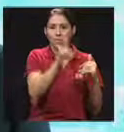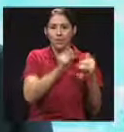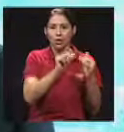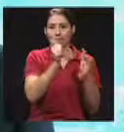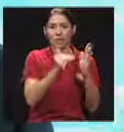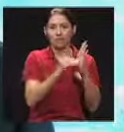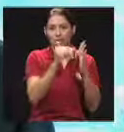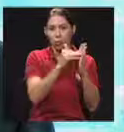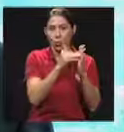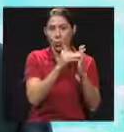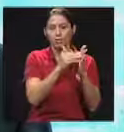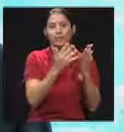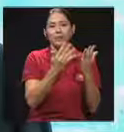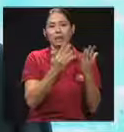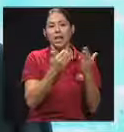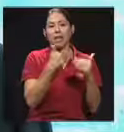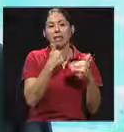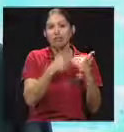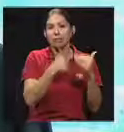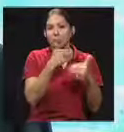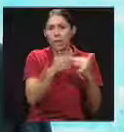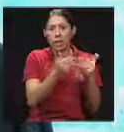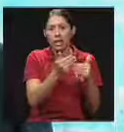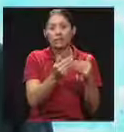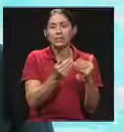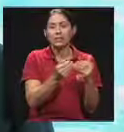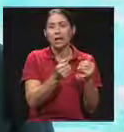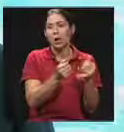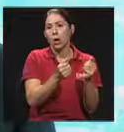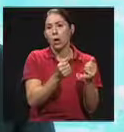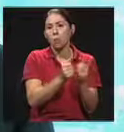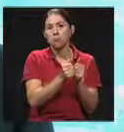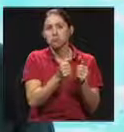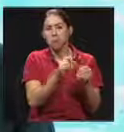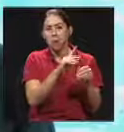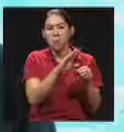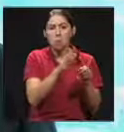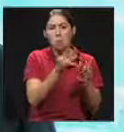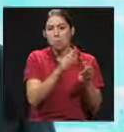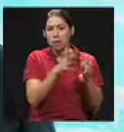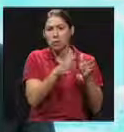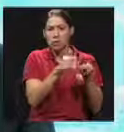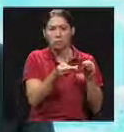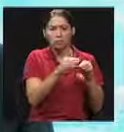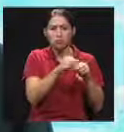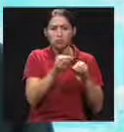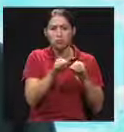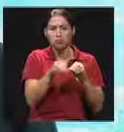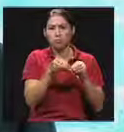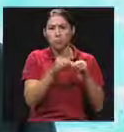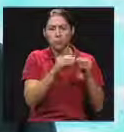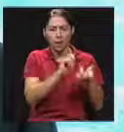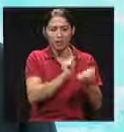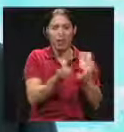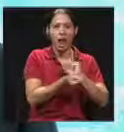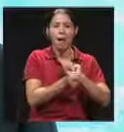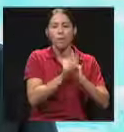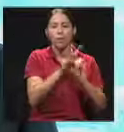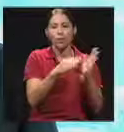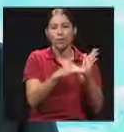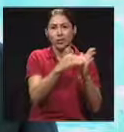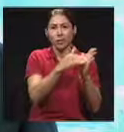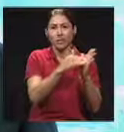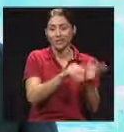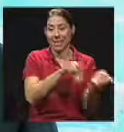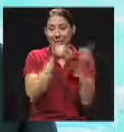millones posiblemente después de las contribuciones especiales va a llegar a ser y las contribuciones ordinales va a llegar a ser cerca de 4 millones. Y la otra de Hacienda está en 10 millones.